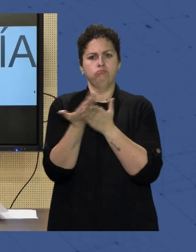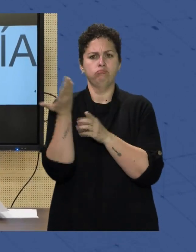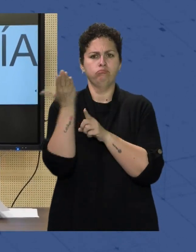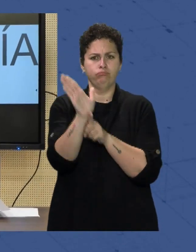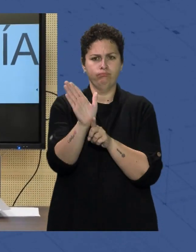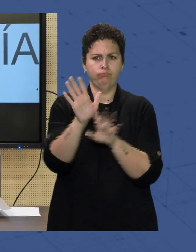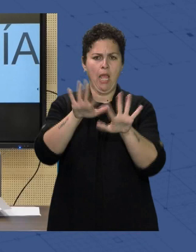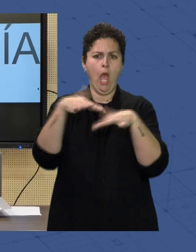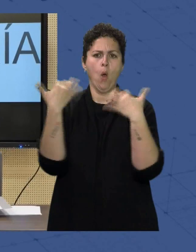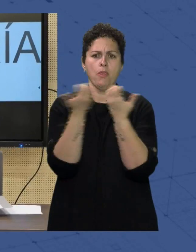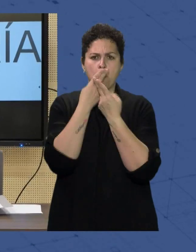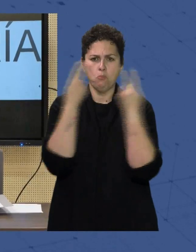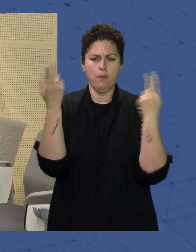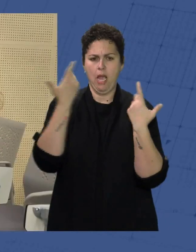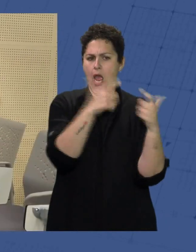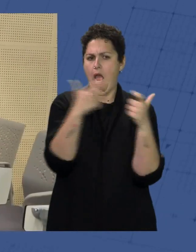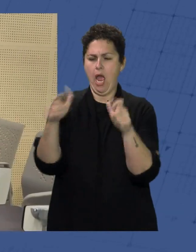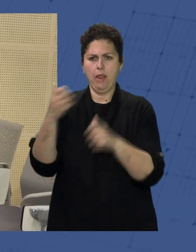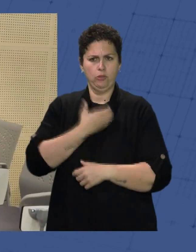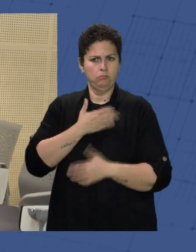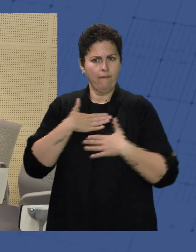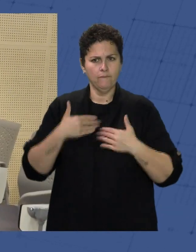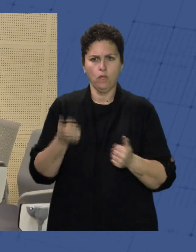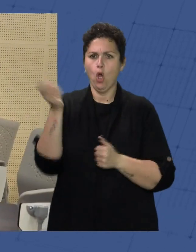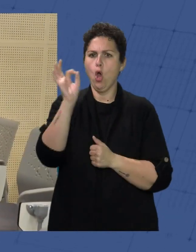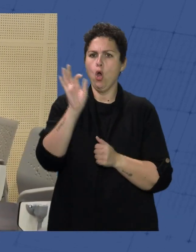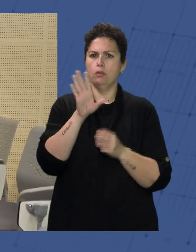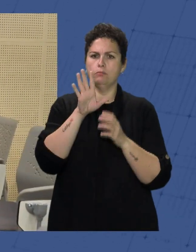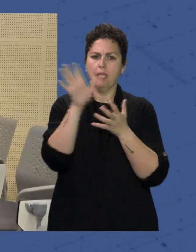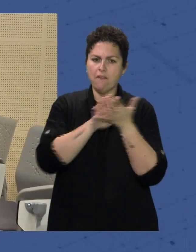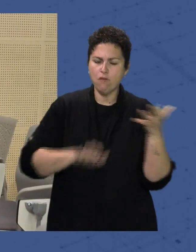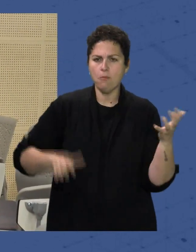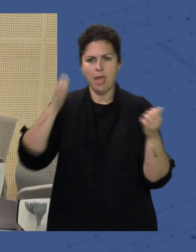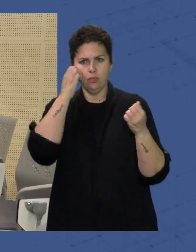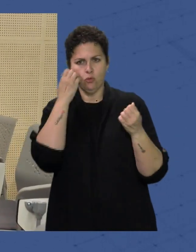A cualquier área Del ayuntamiento O promover Informes O estudios